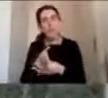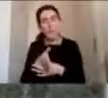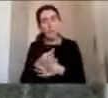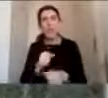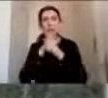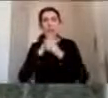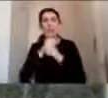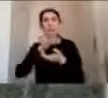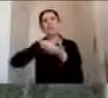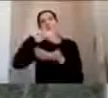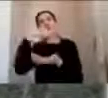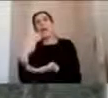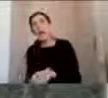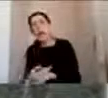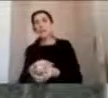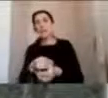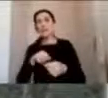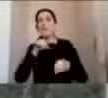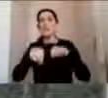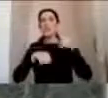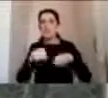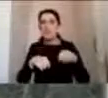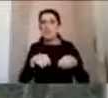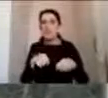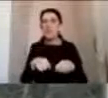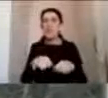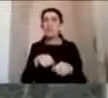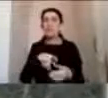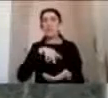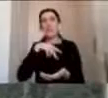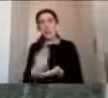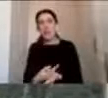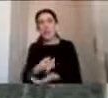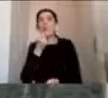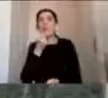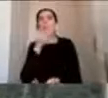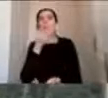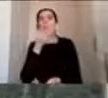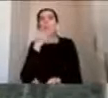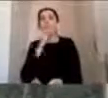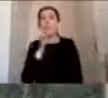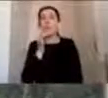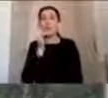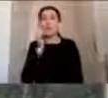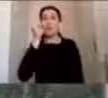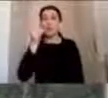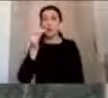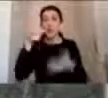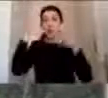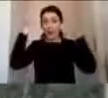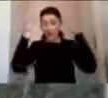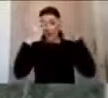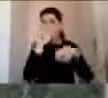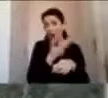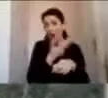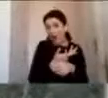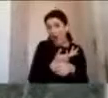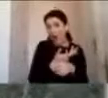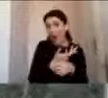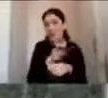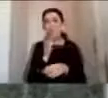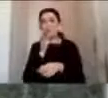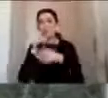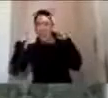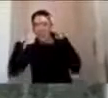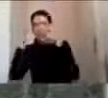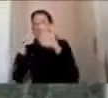bicicleta, ¿cuál tiene mejor pronóstico frente a un traumatismo encefalocraniano? ¿El que utiliza casco o el que no lo utiliza? Yo en